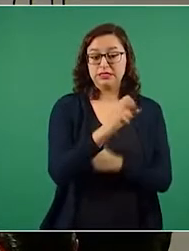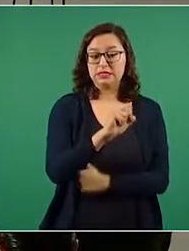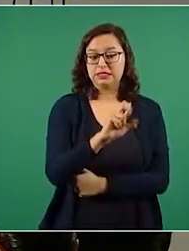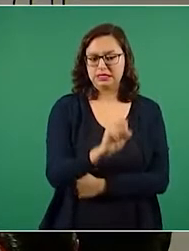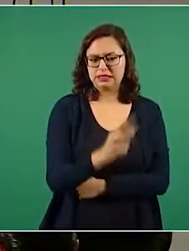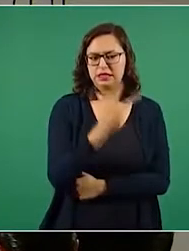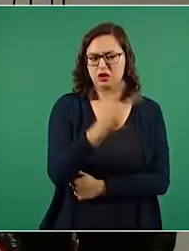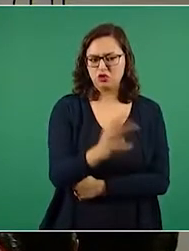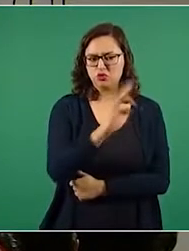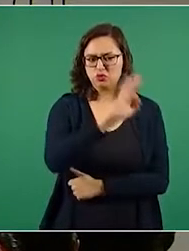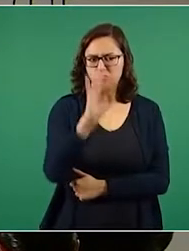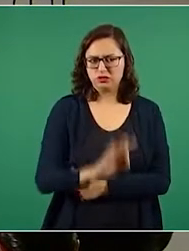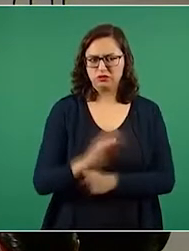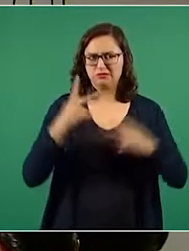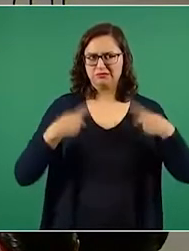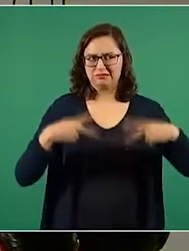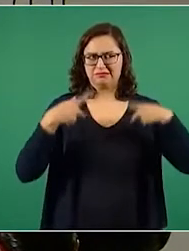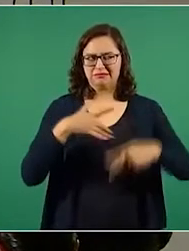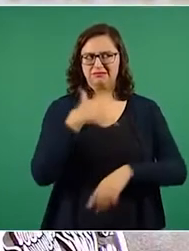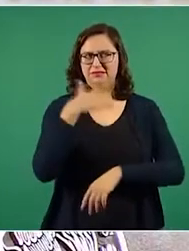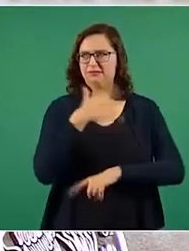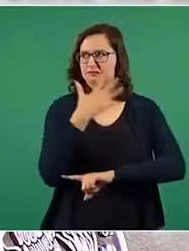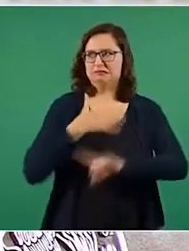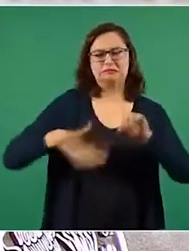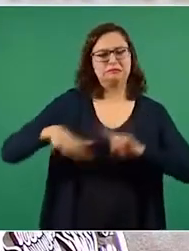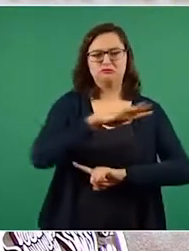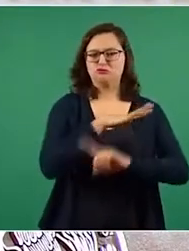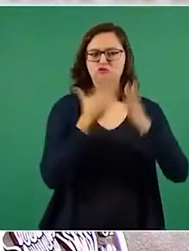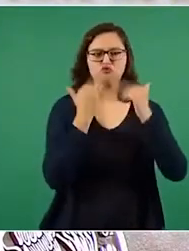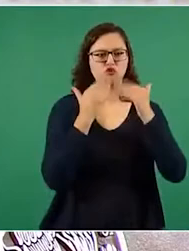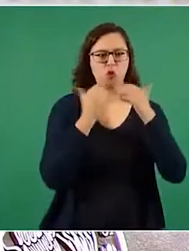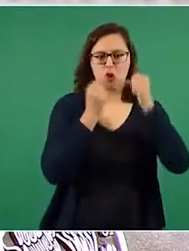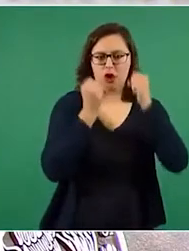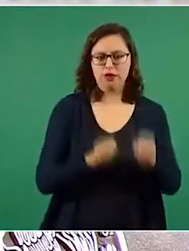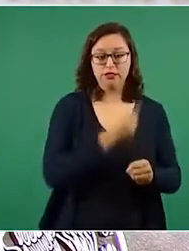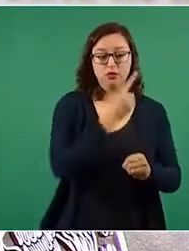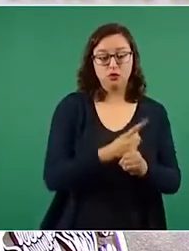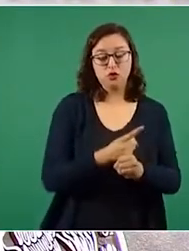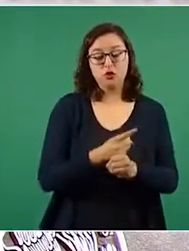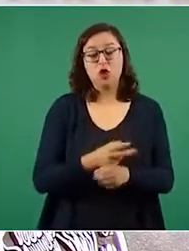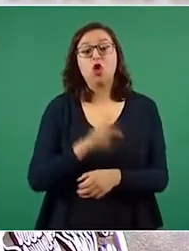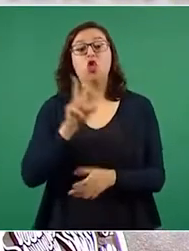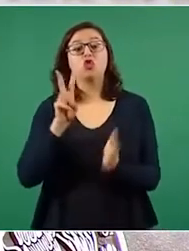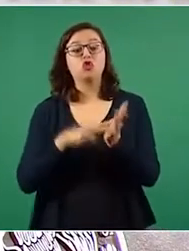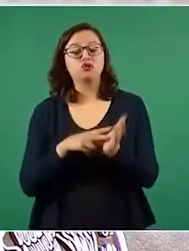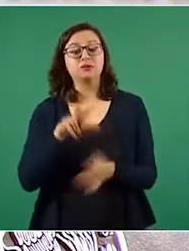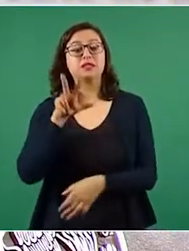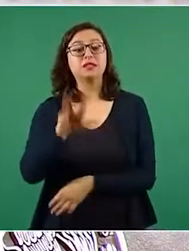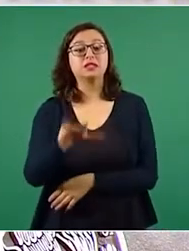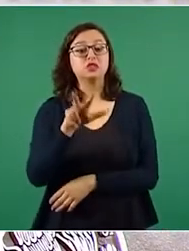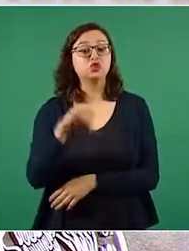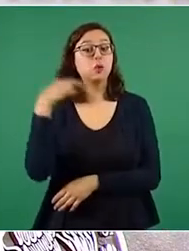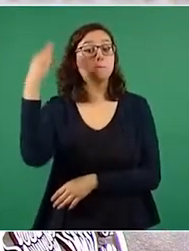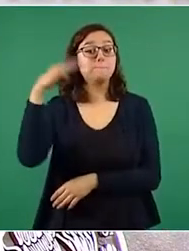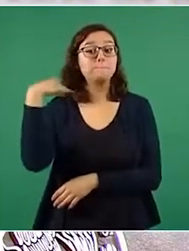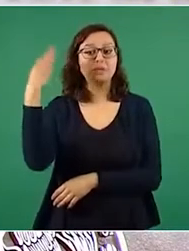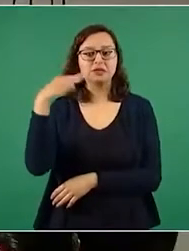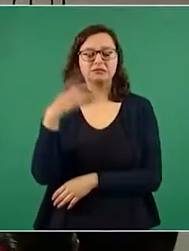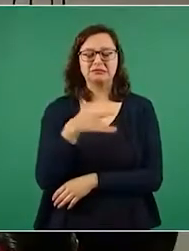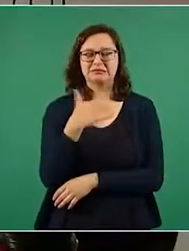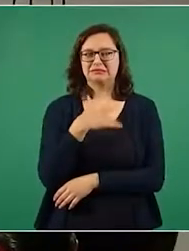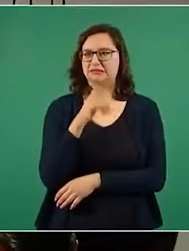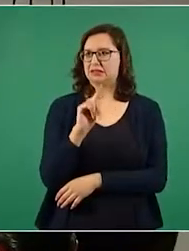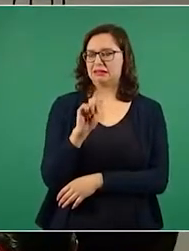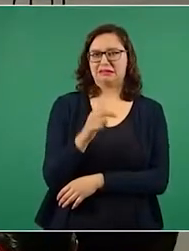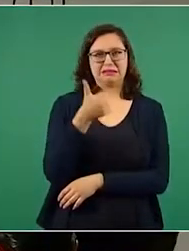gente percibía su ciudad como insegura. En marzo de 2018 subió hasta 76.8 por ciento.